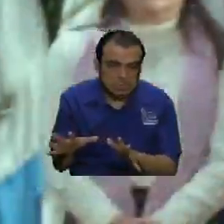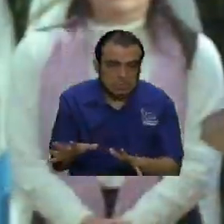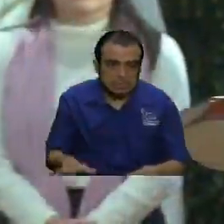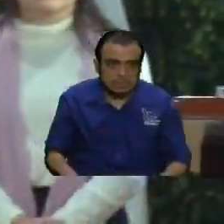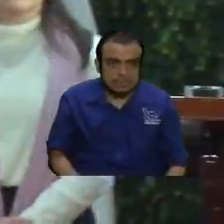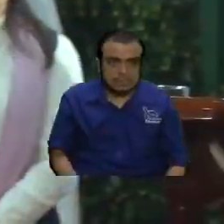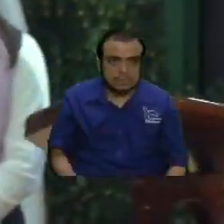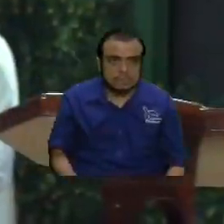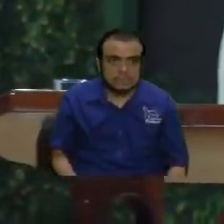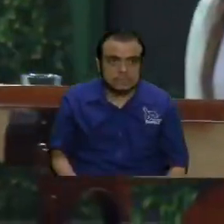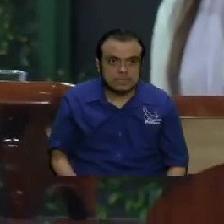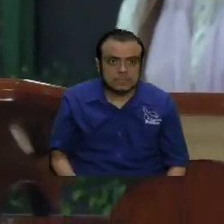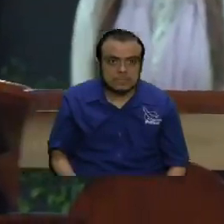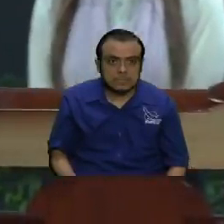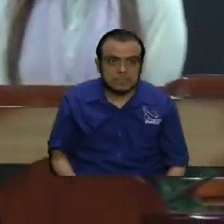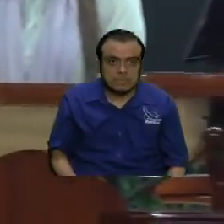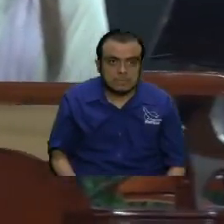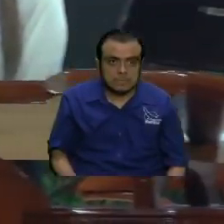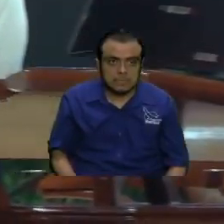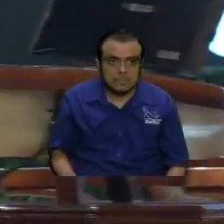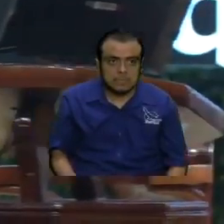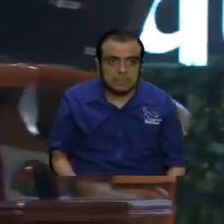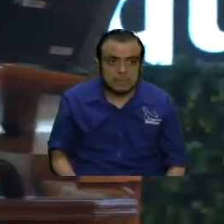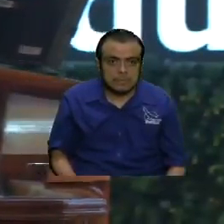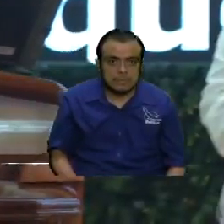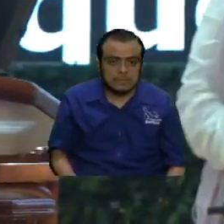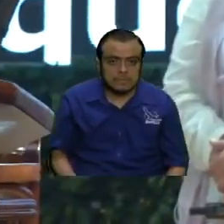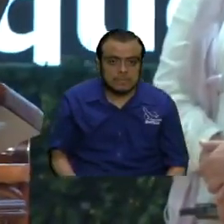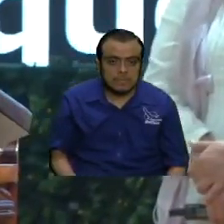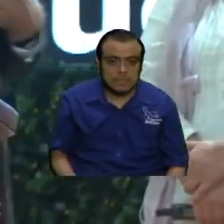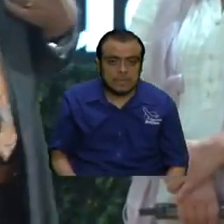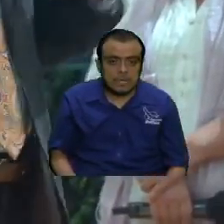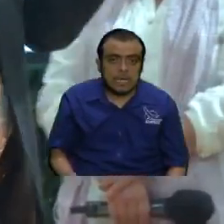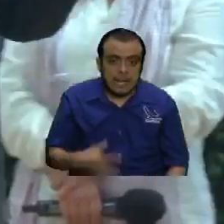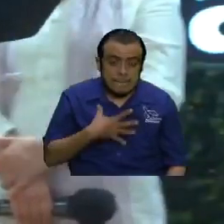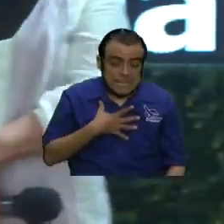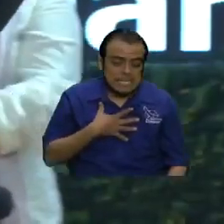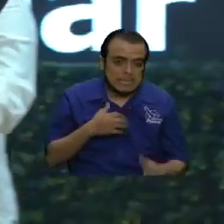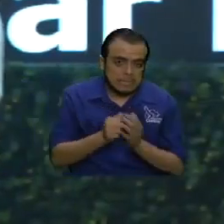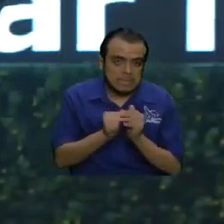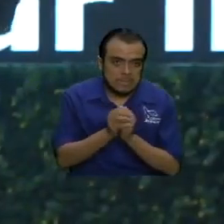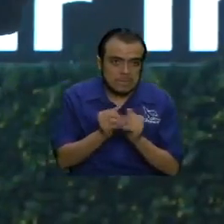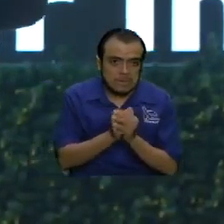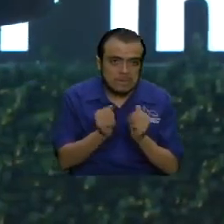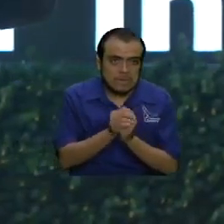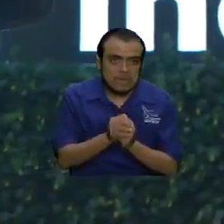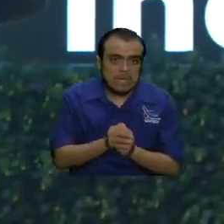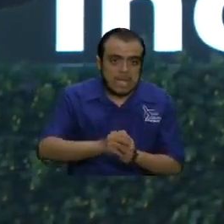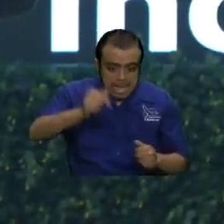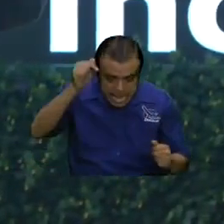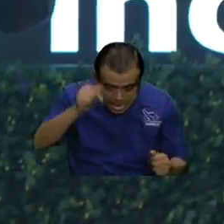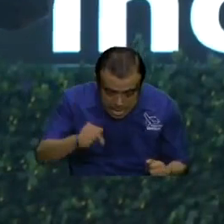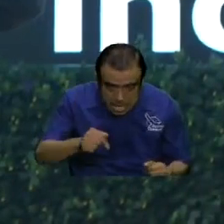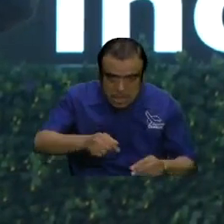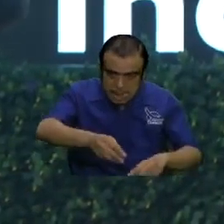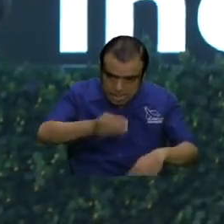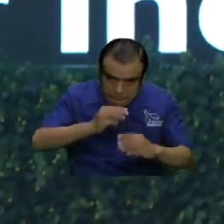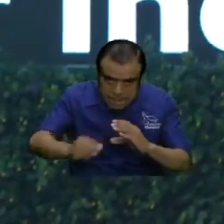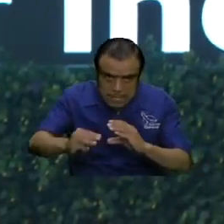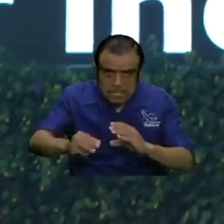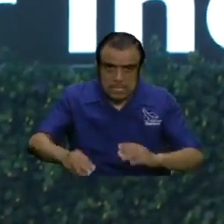viendo yo esto a mí se me preocupa porque este es un un mensaje que está